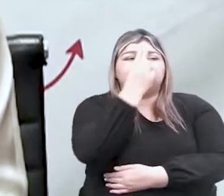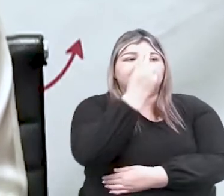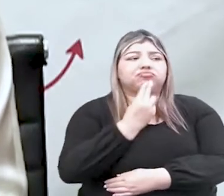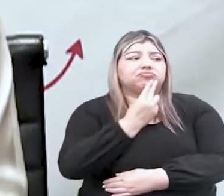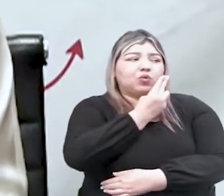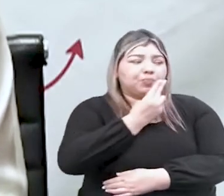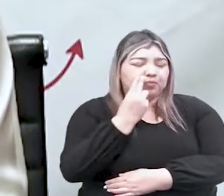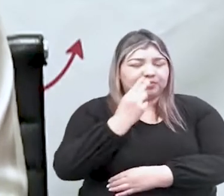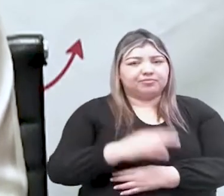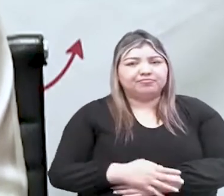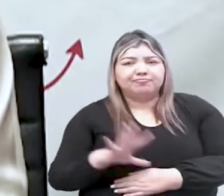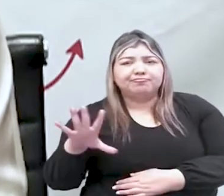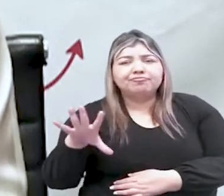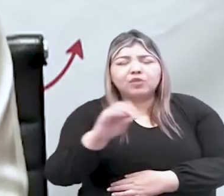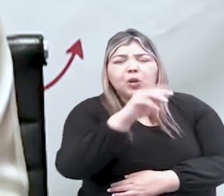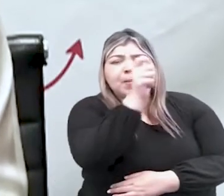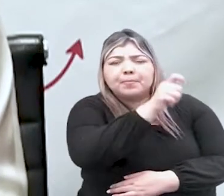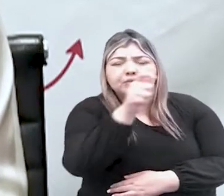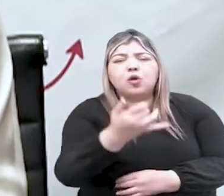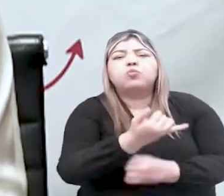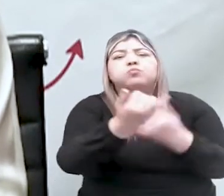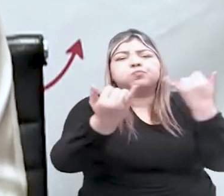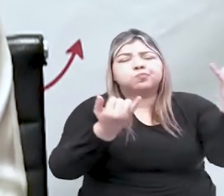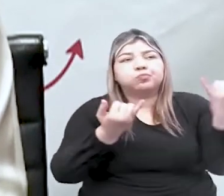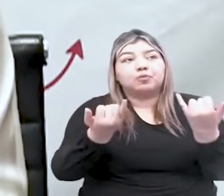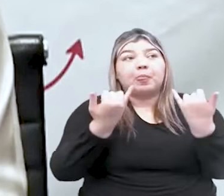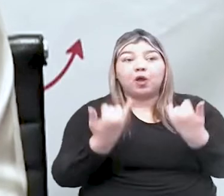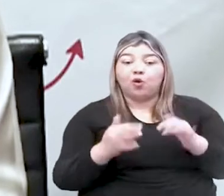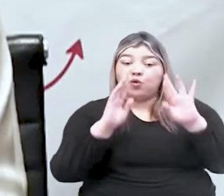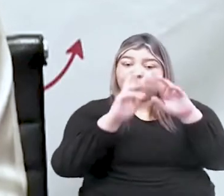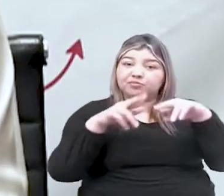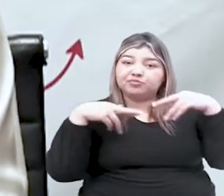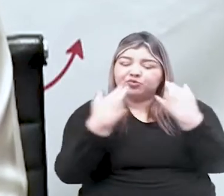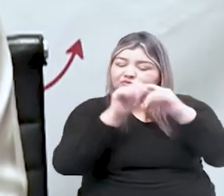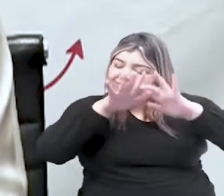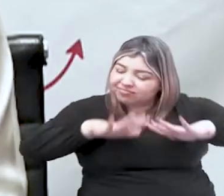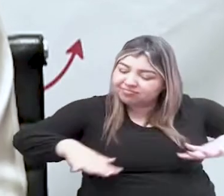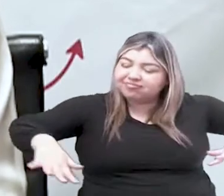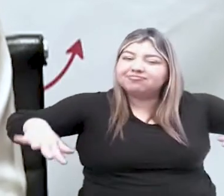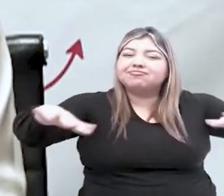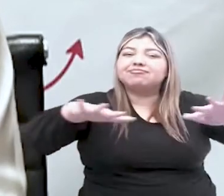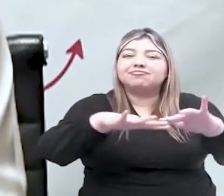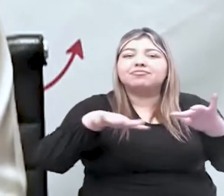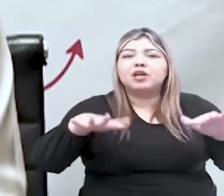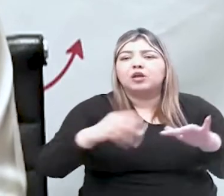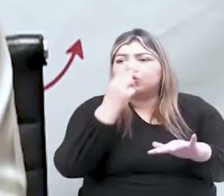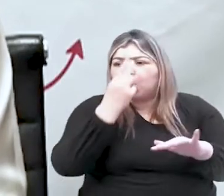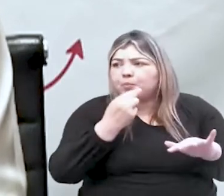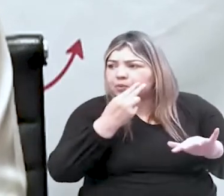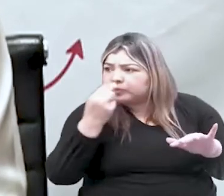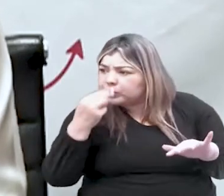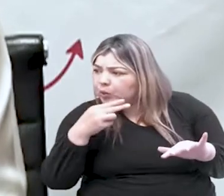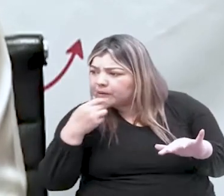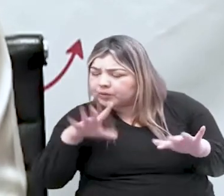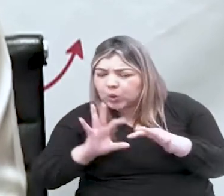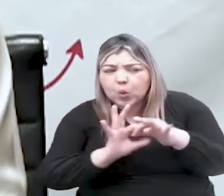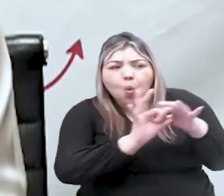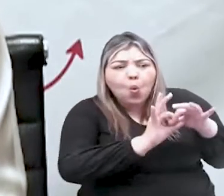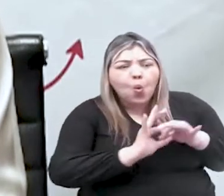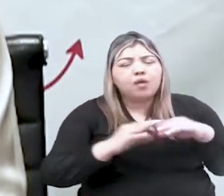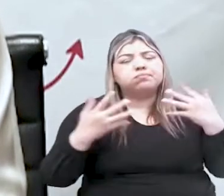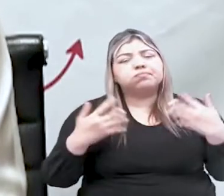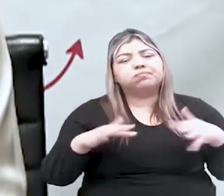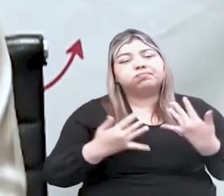las personas que estamos reunidas en este espacio para poder llevar a cabo